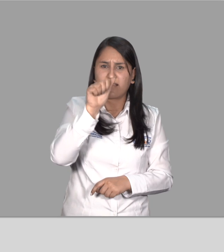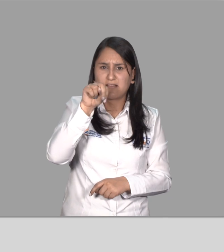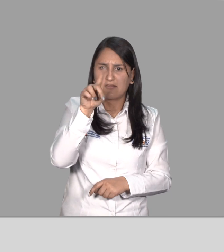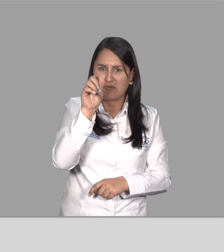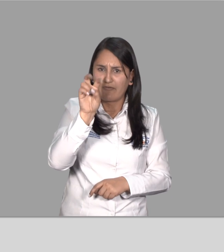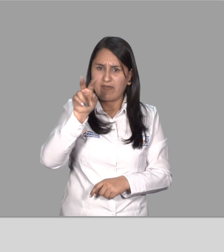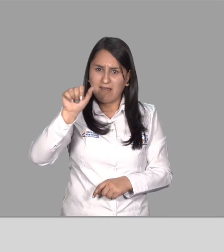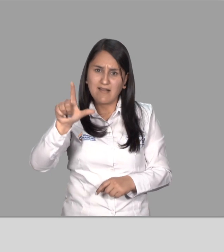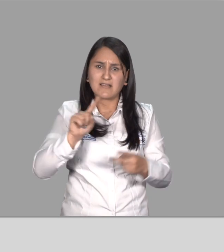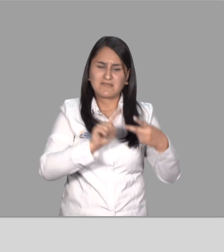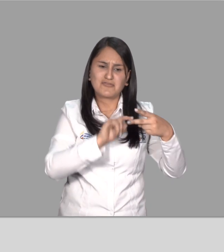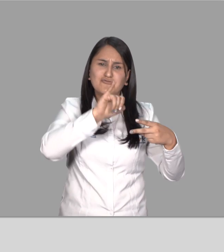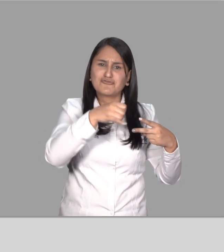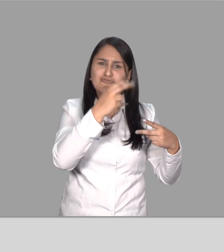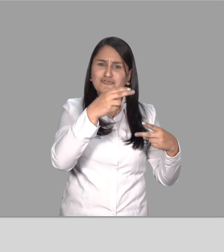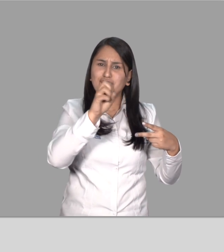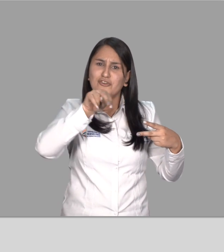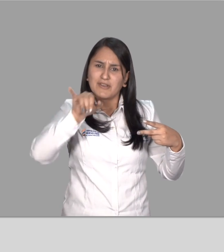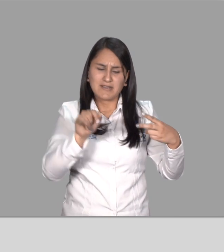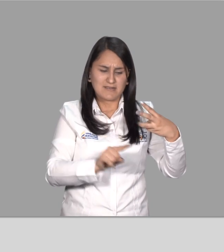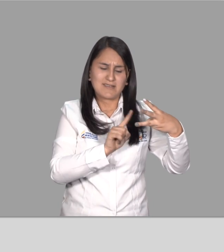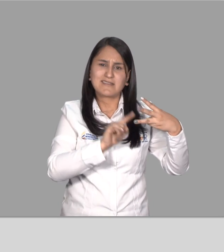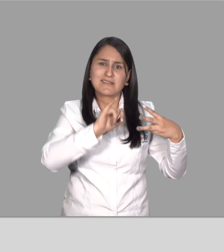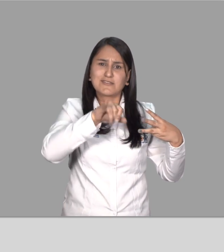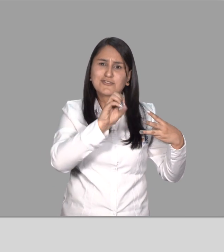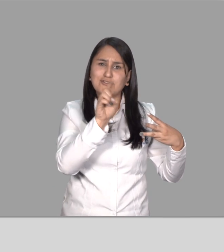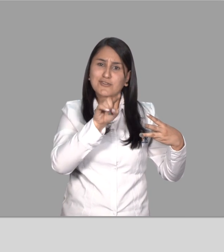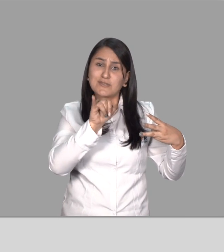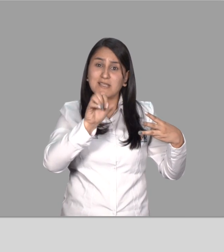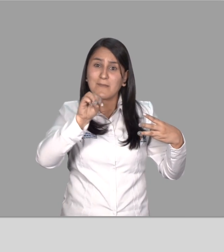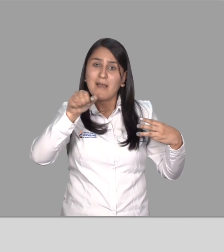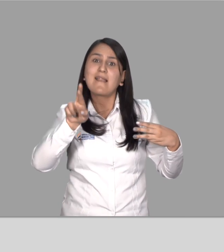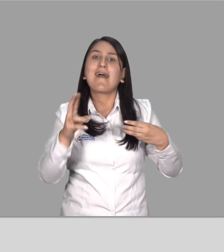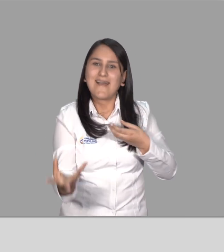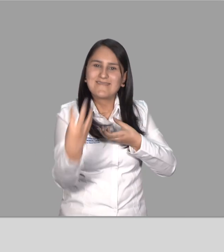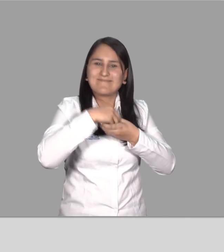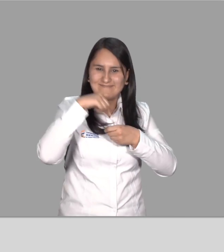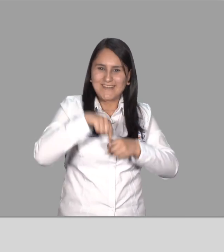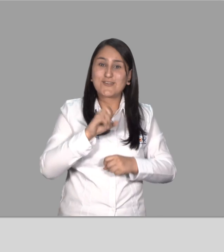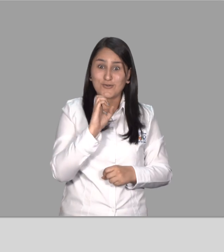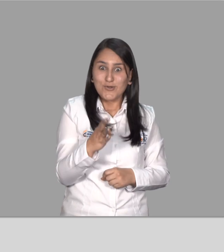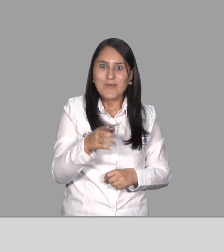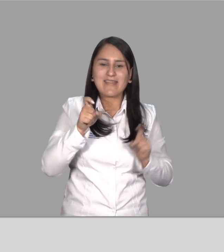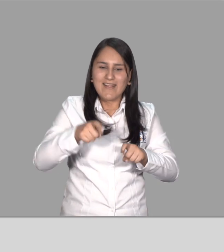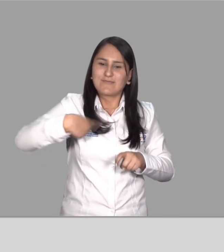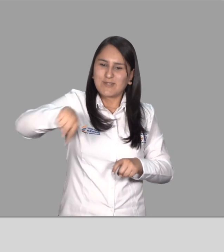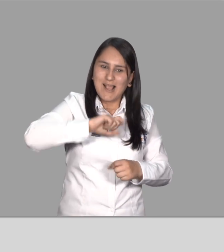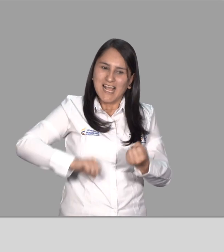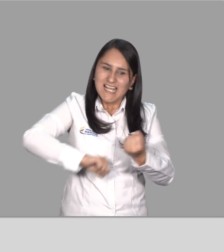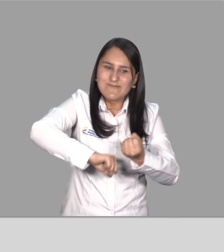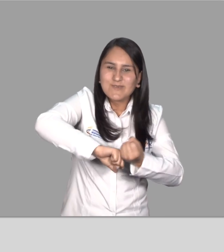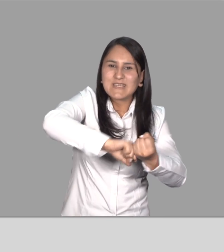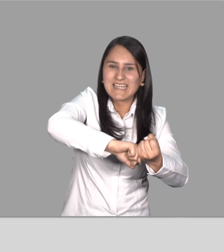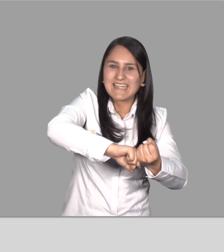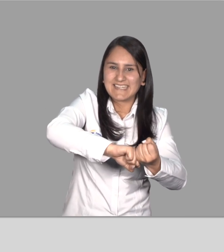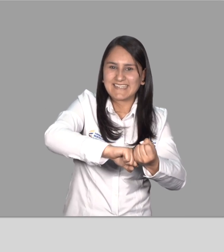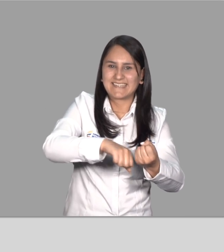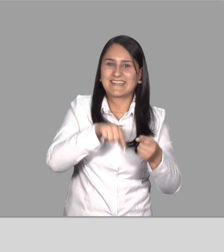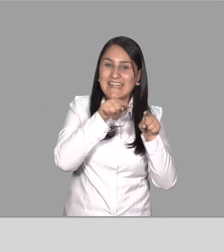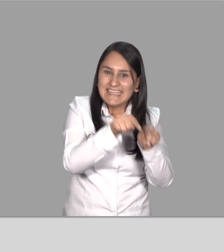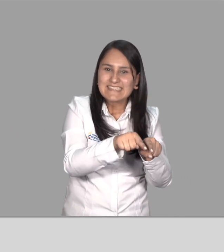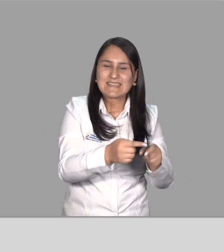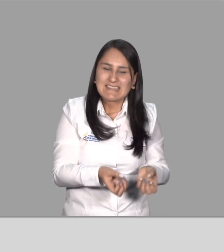los de gimnasia Hay un Javier Sandoval Johnny Yosimar que